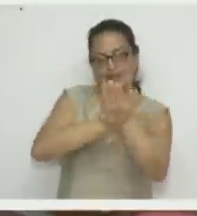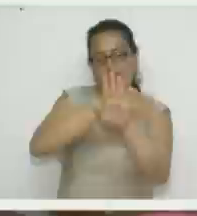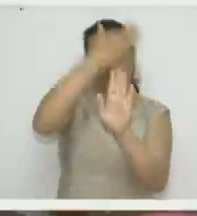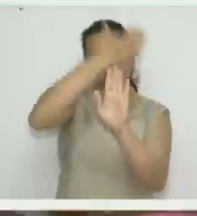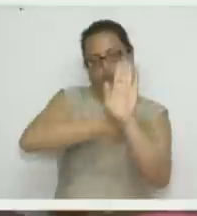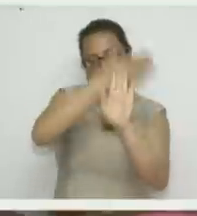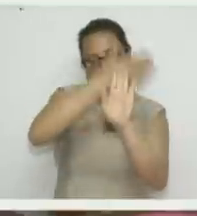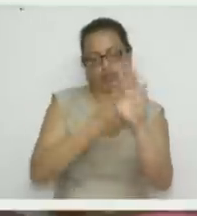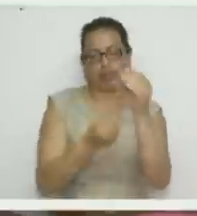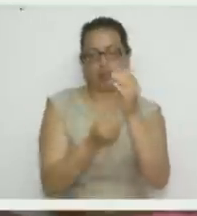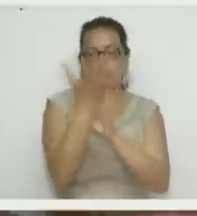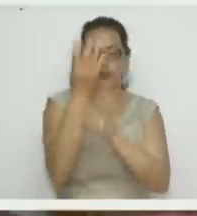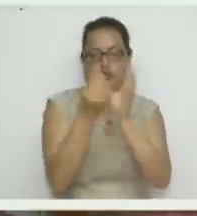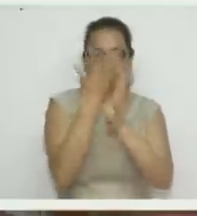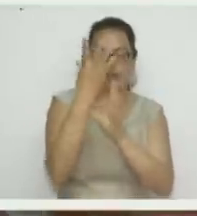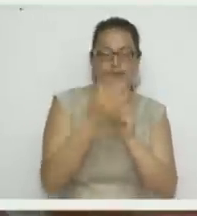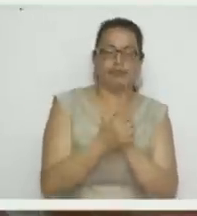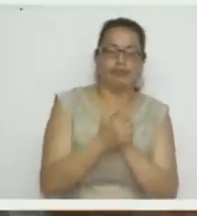de su gusto.